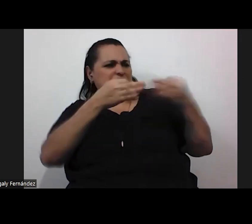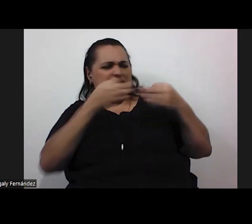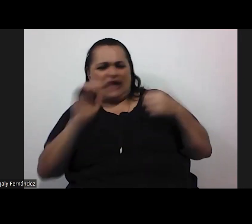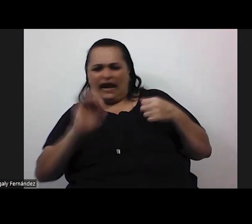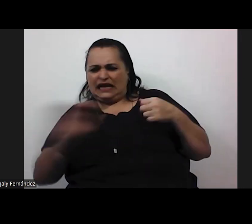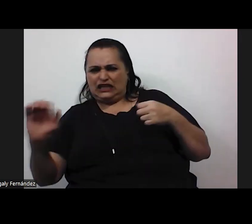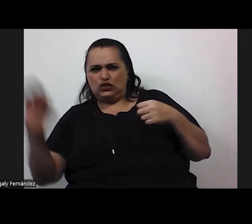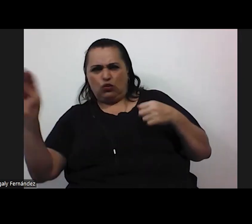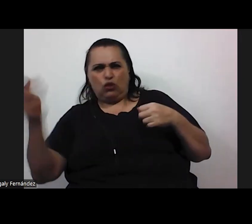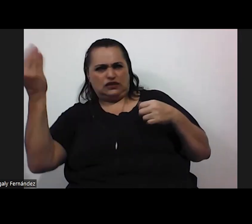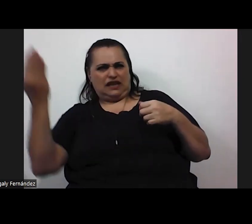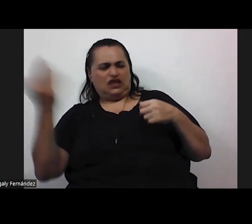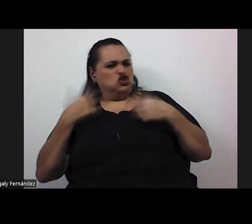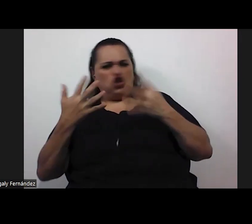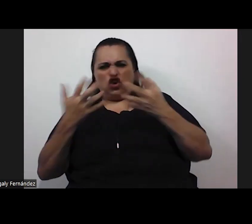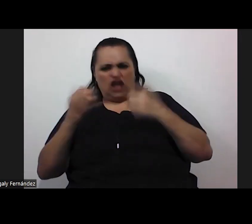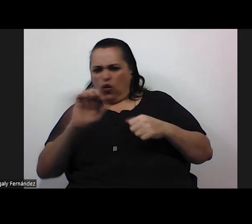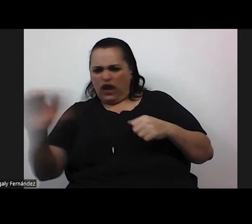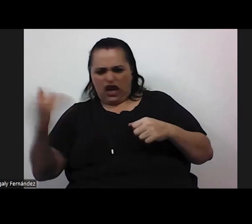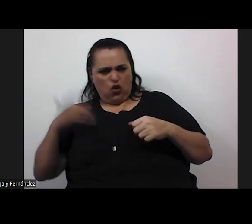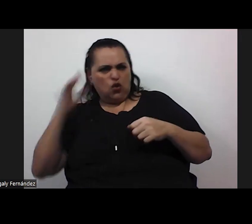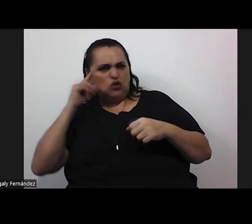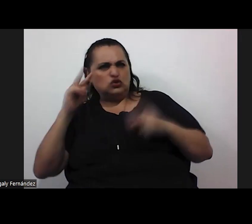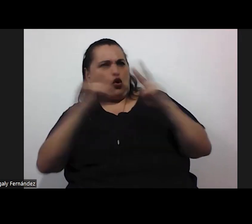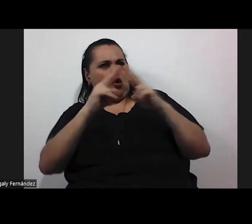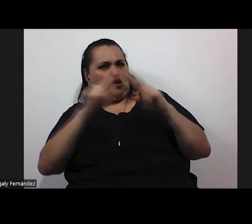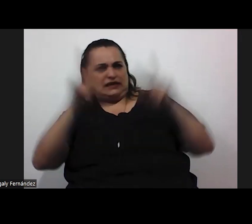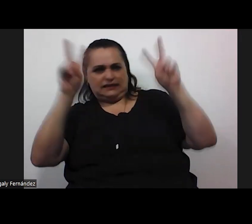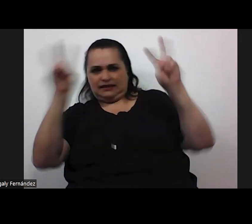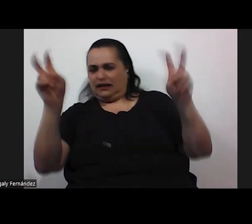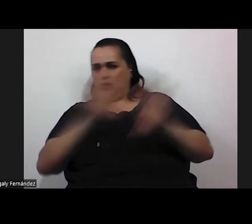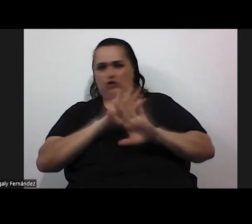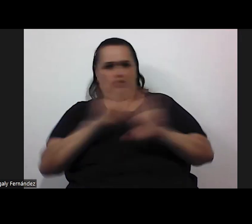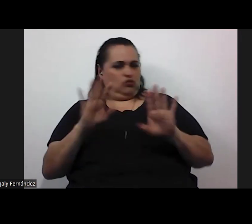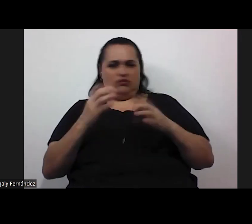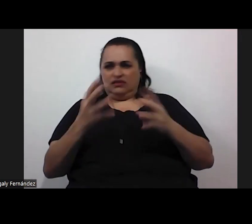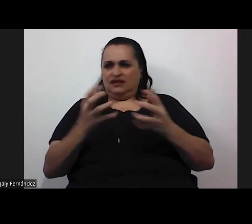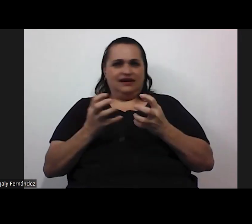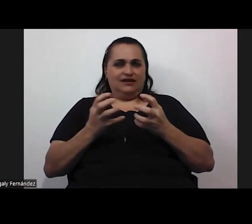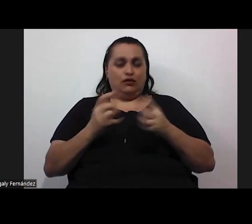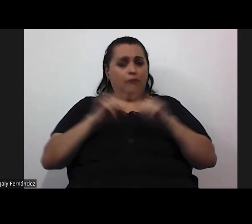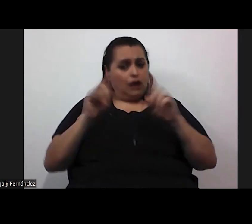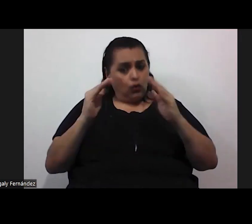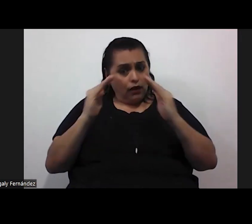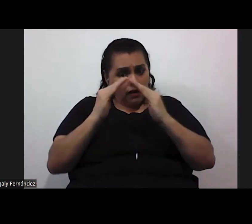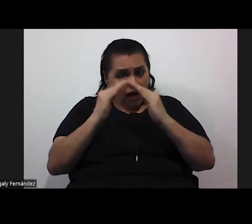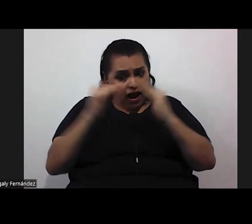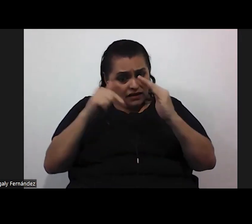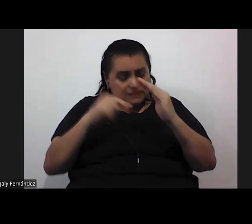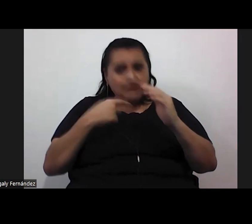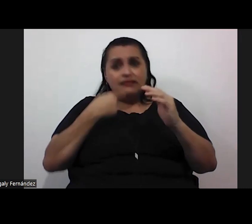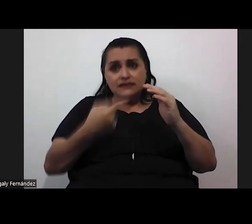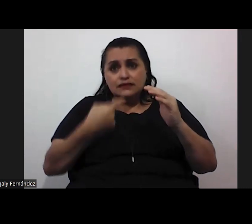adolescente yo no quiero que mis hijos o mis hijas conozcan de este tema pero Jay en el hogar pasamos diciendo